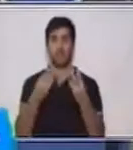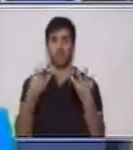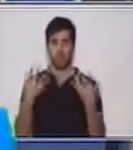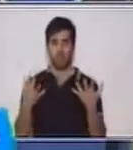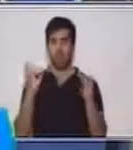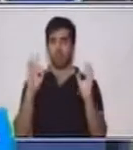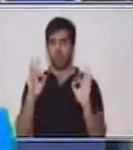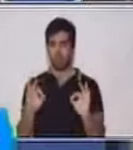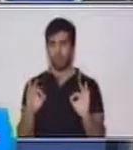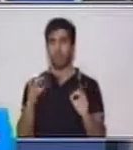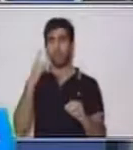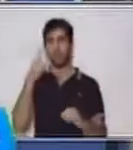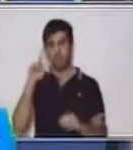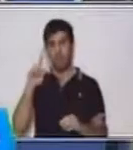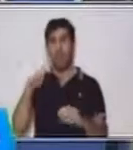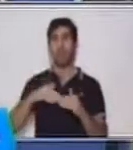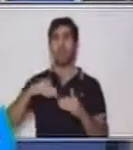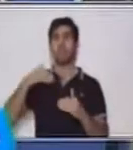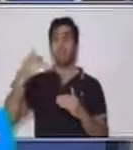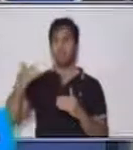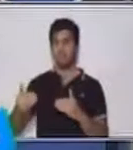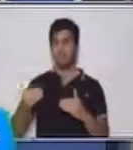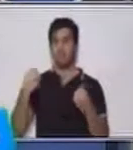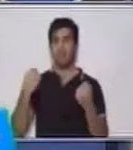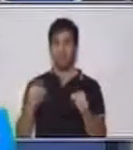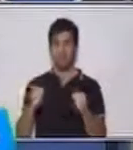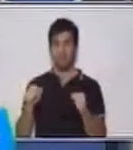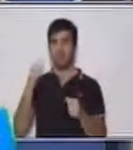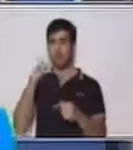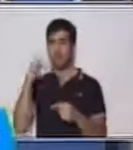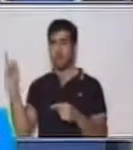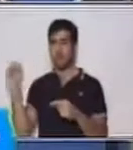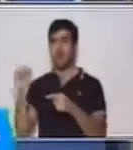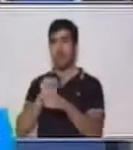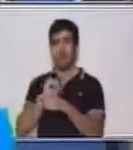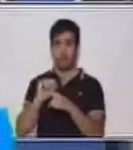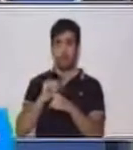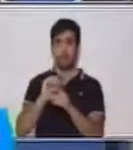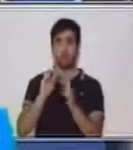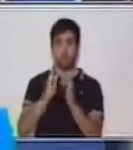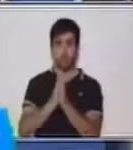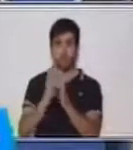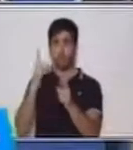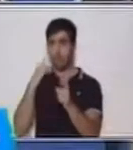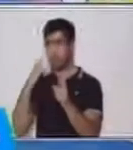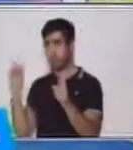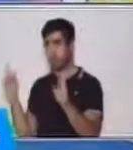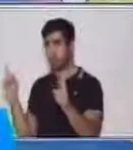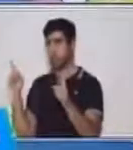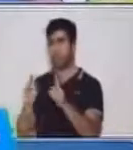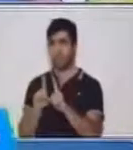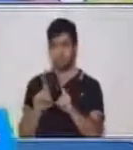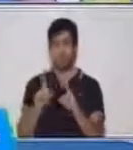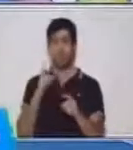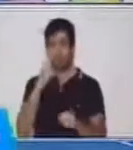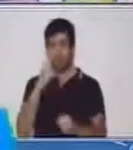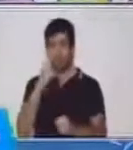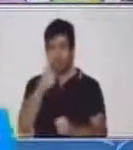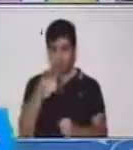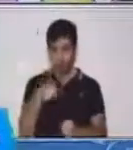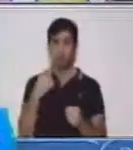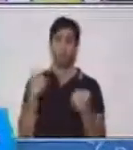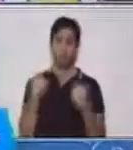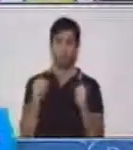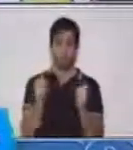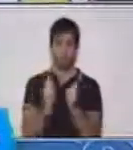¿Qué nos van a servir para poder trabajar el ejercicio? ¿Me acompañas a hacer los siguientes ejercicios? Muy